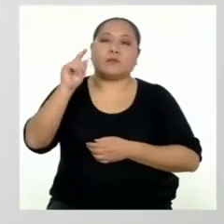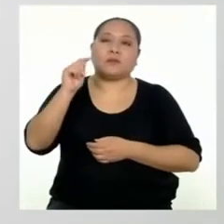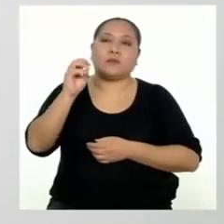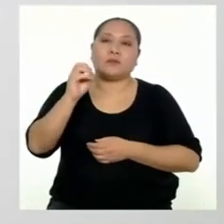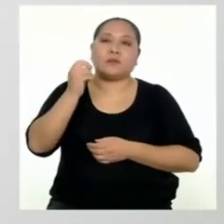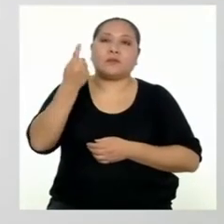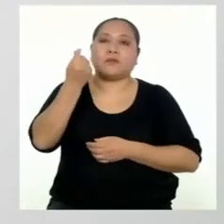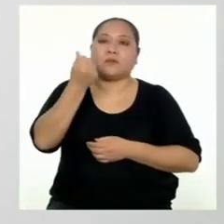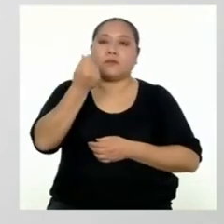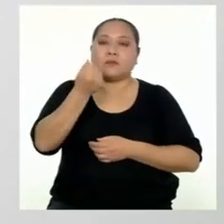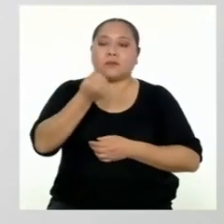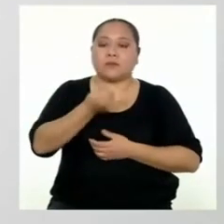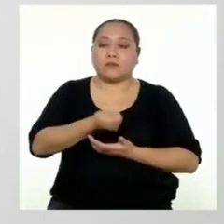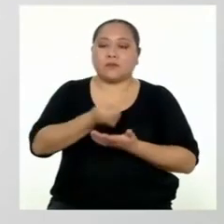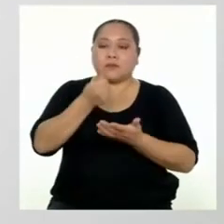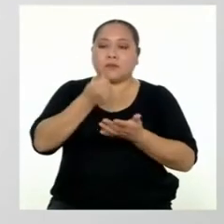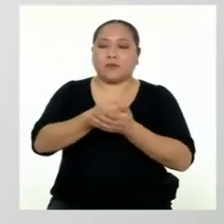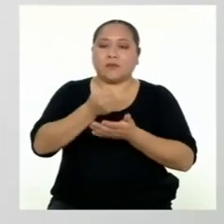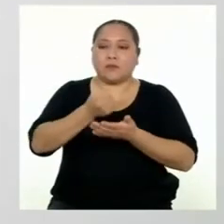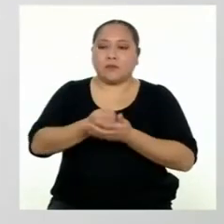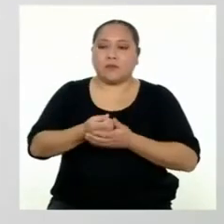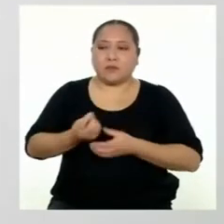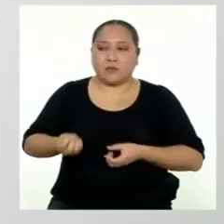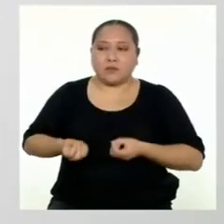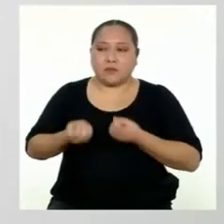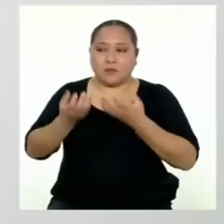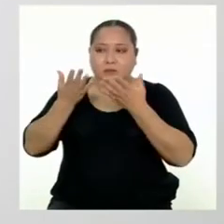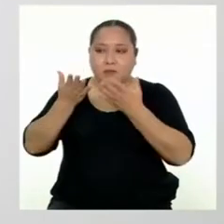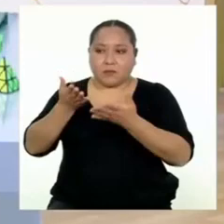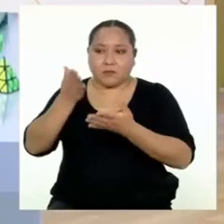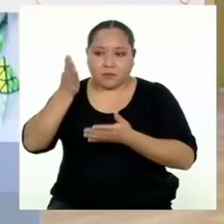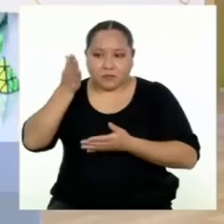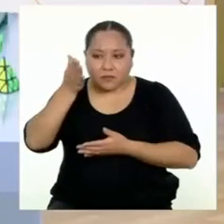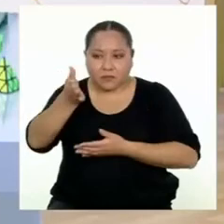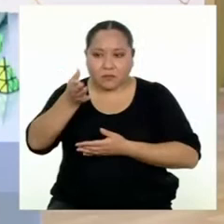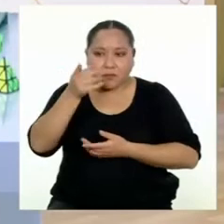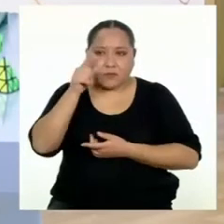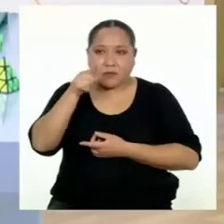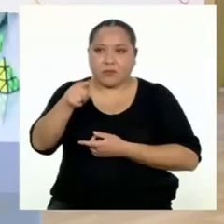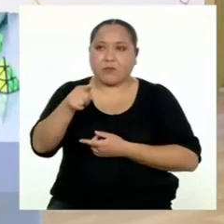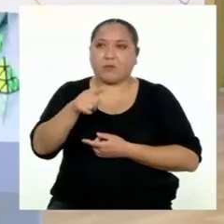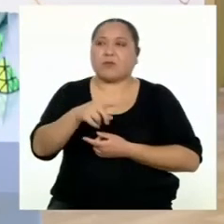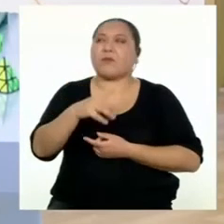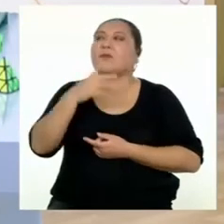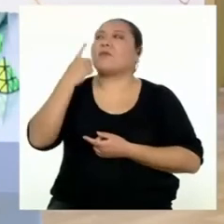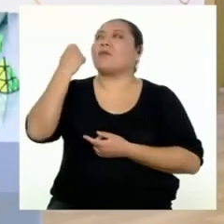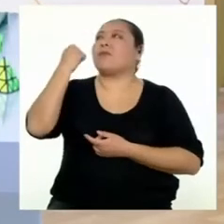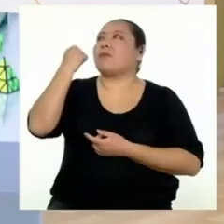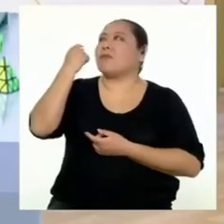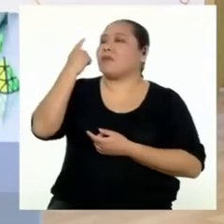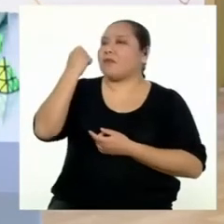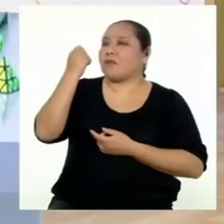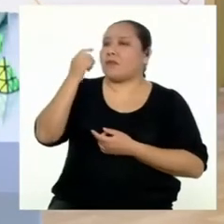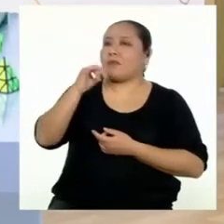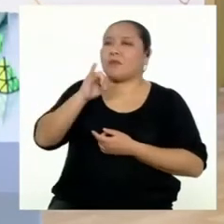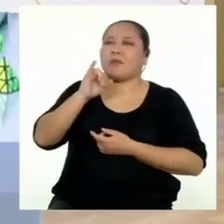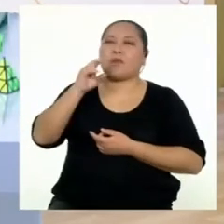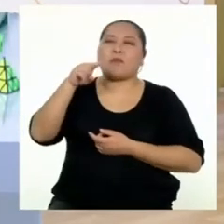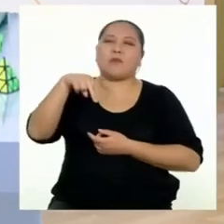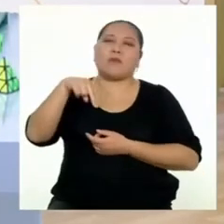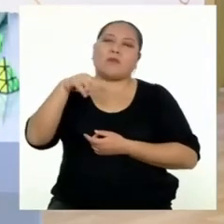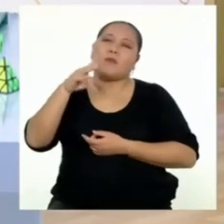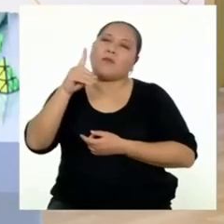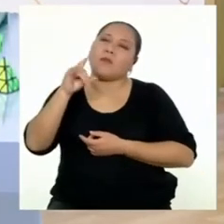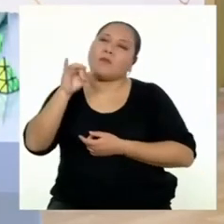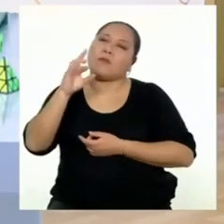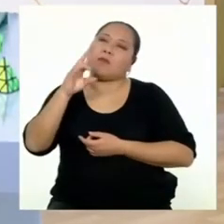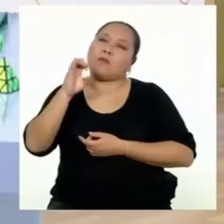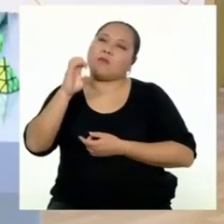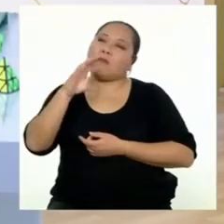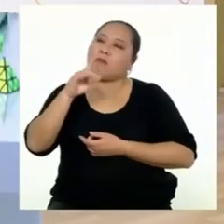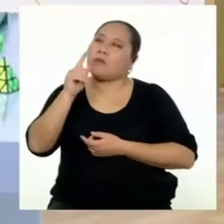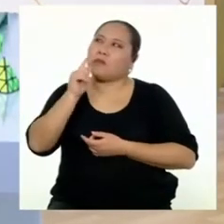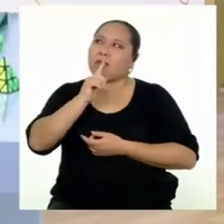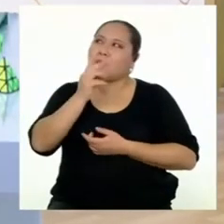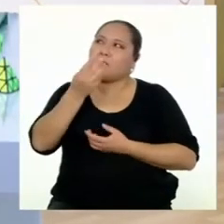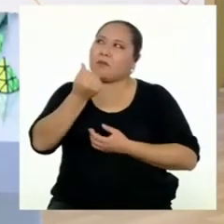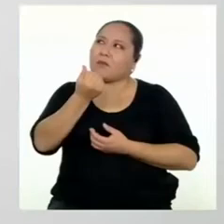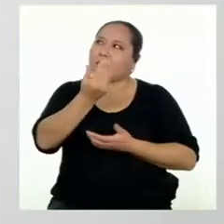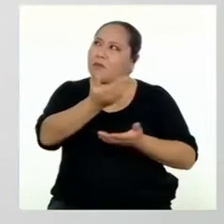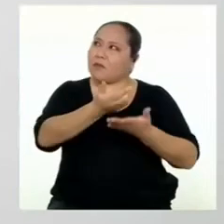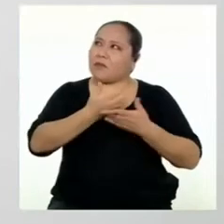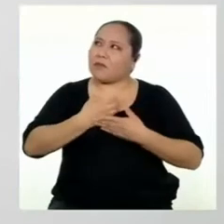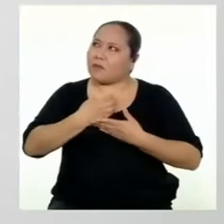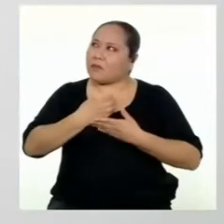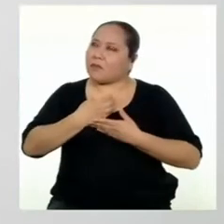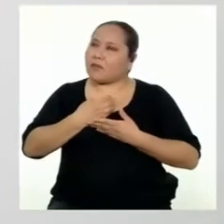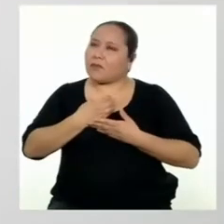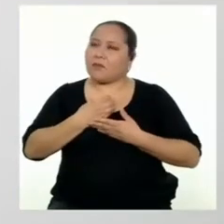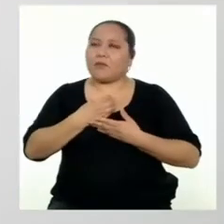dinero se lo otorgaron directamente a él. ¡Ah! Ya entendí. ¿Y cómo sería el crédito indirecto? ¿Cuando no recibes